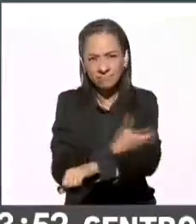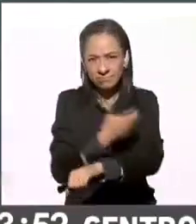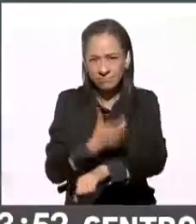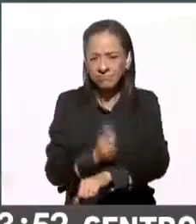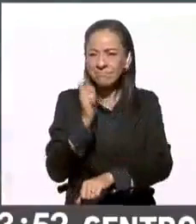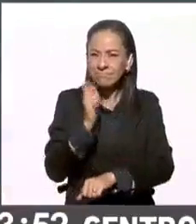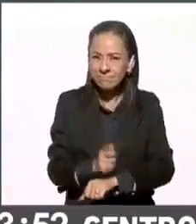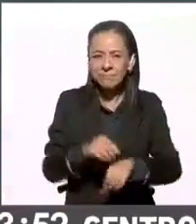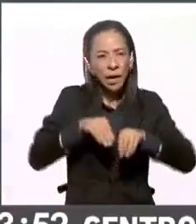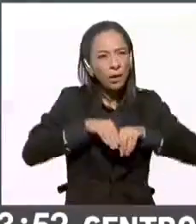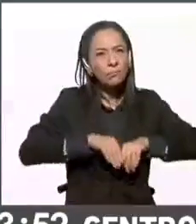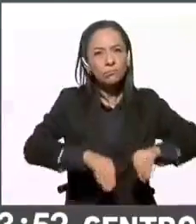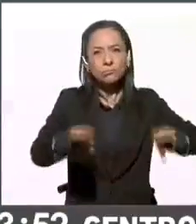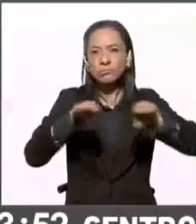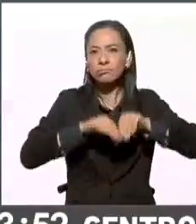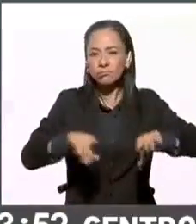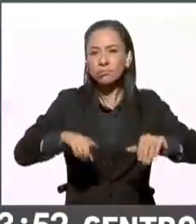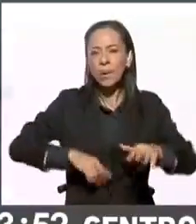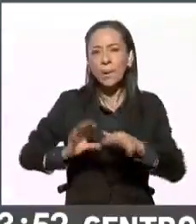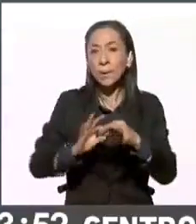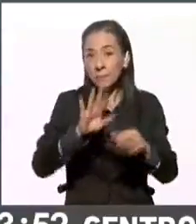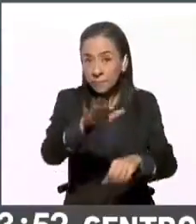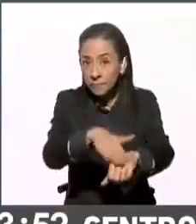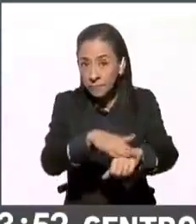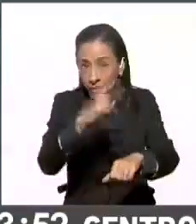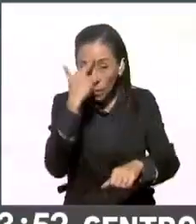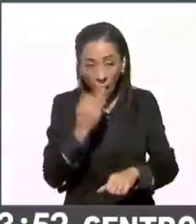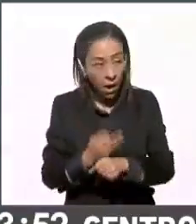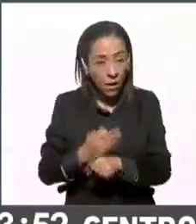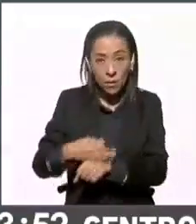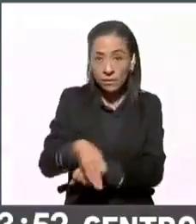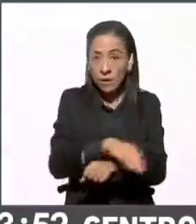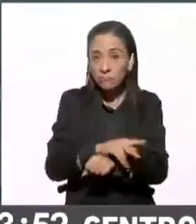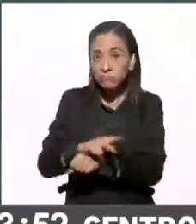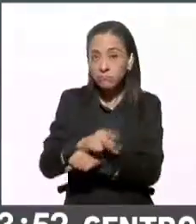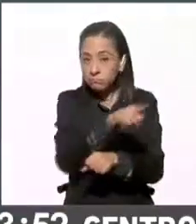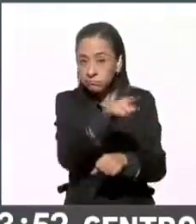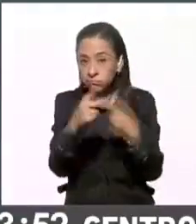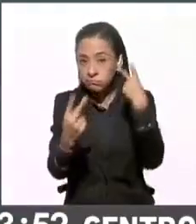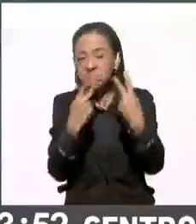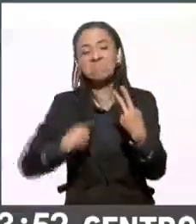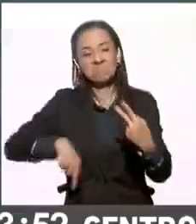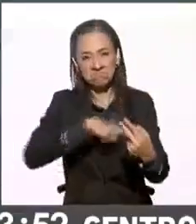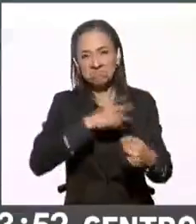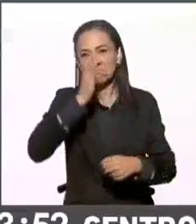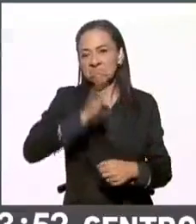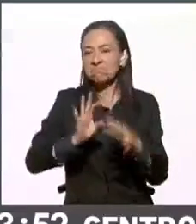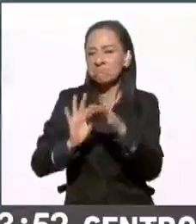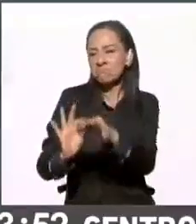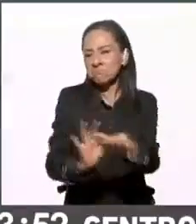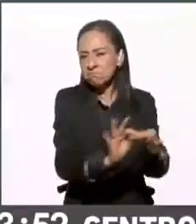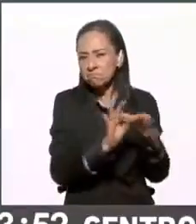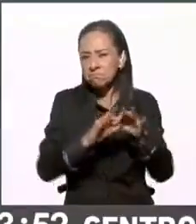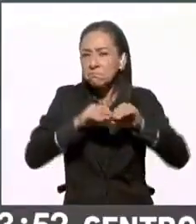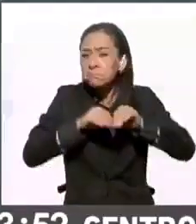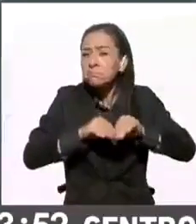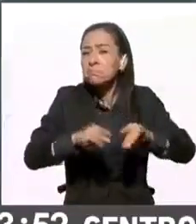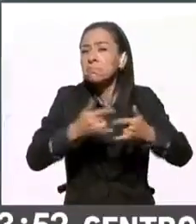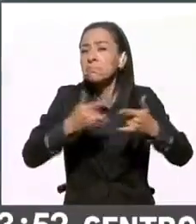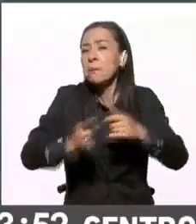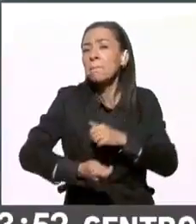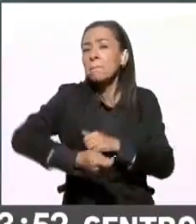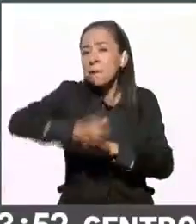los medios públicos recuerde estamos unidos por las audiencias ha sido una transmisión histórica como lo es la jornada